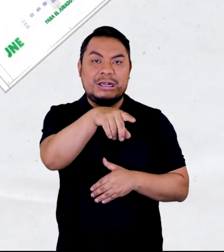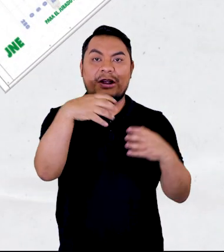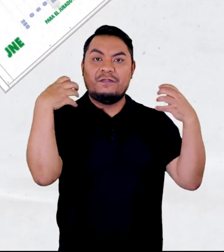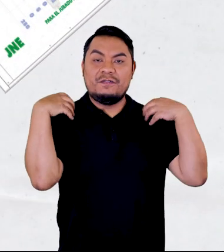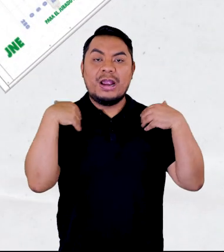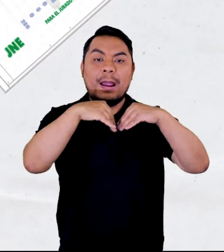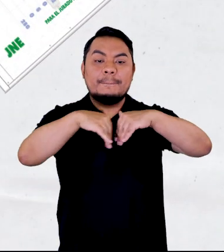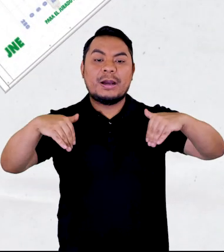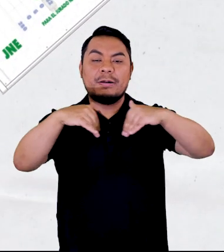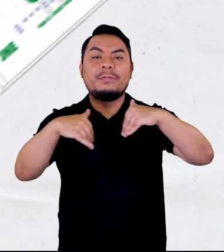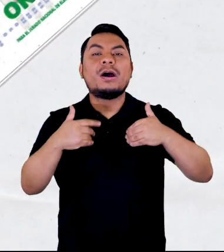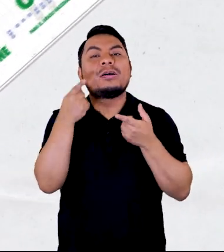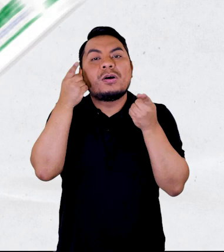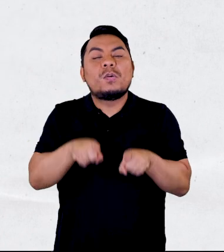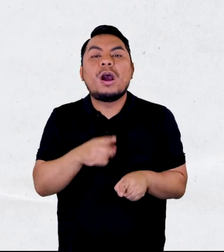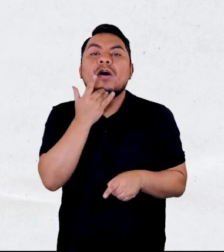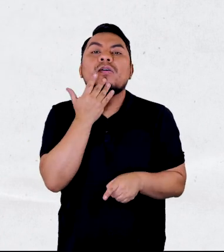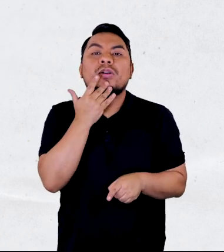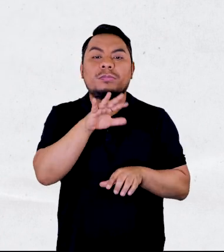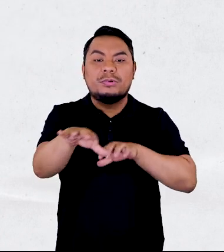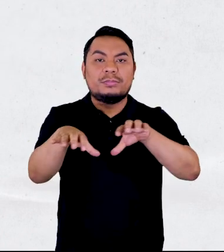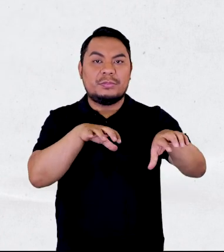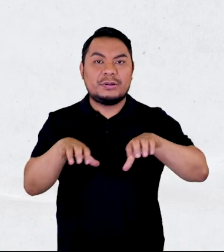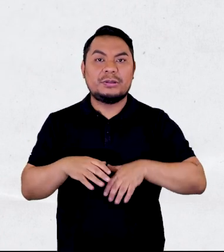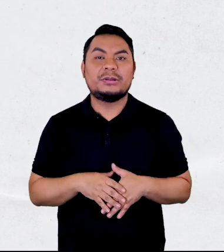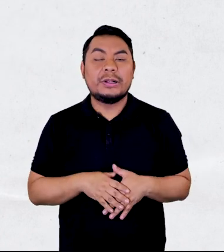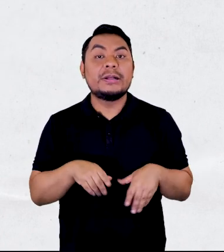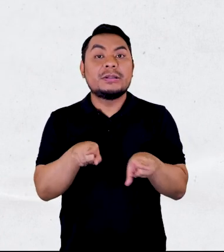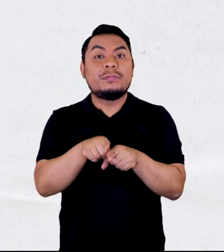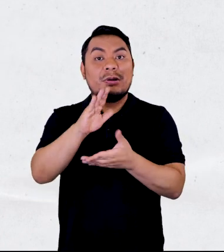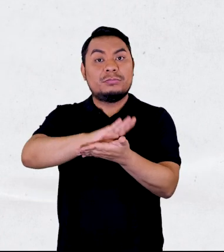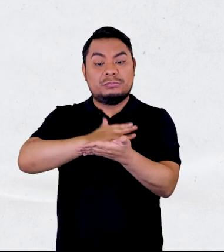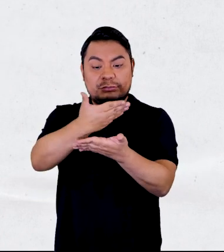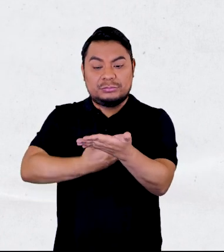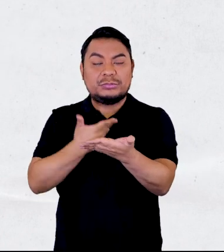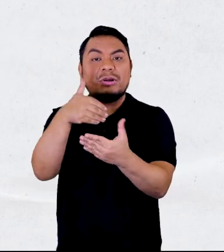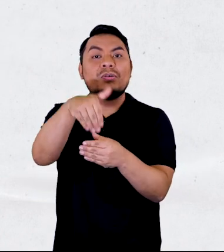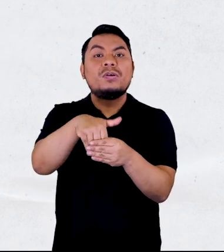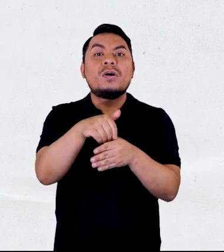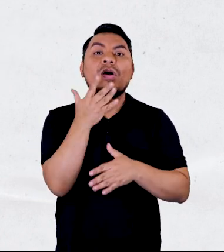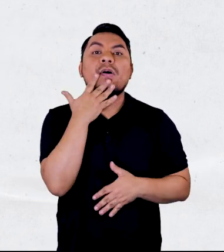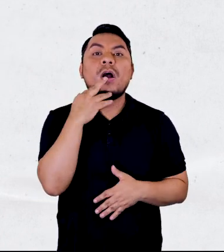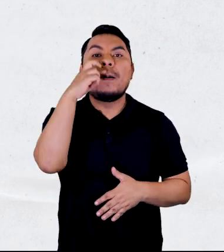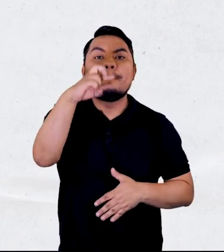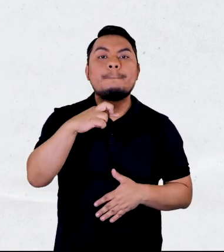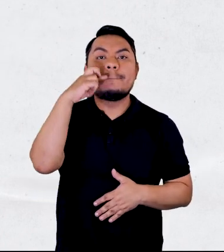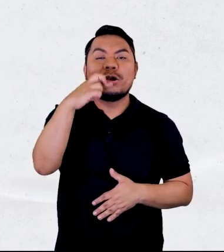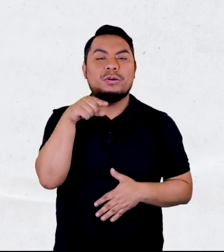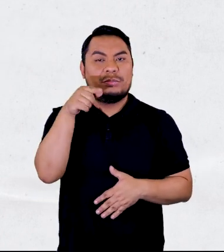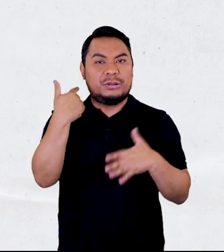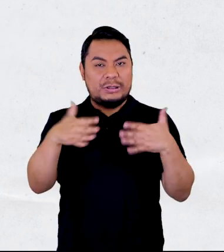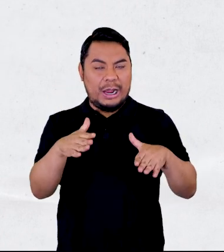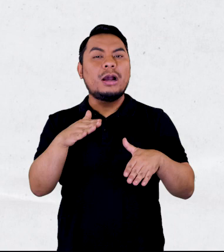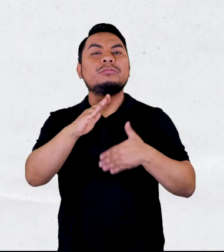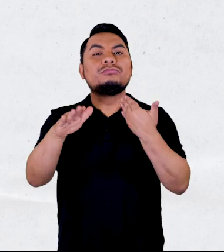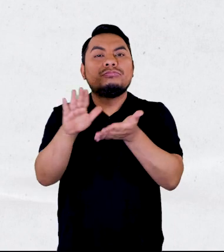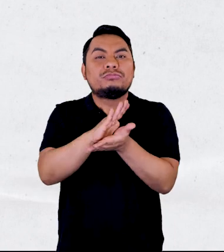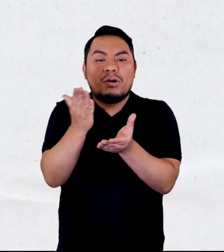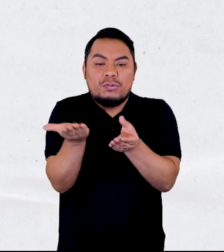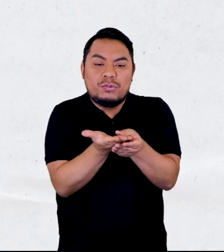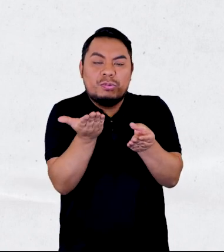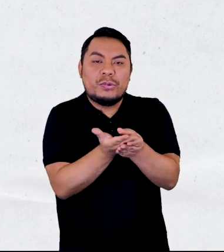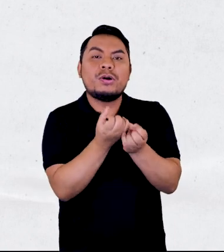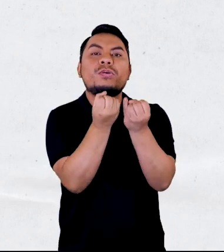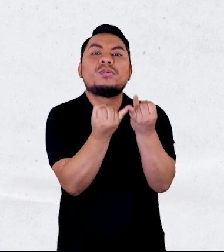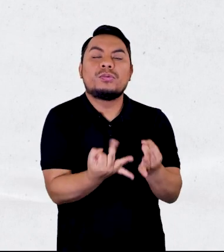serán separadas de acuerdo al color de los sobres. Las actas que están en el sobre de color plomo serán procesadas en cada uno de